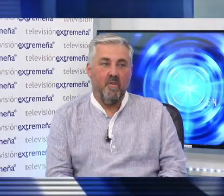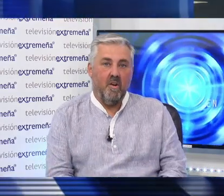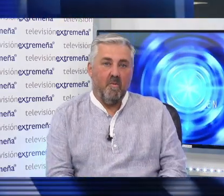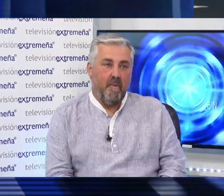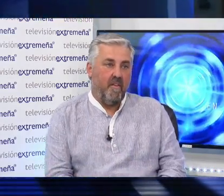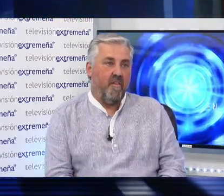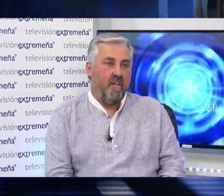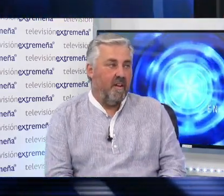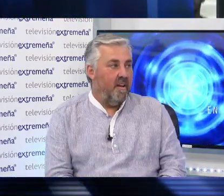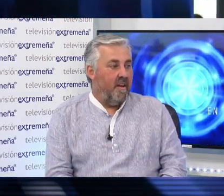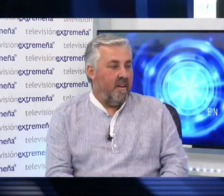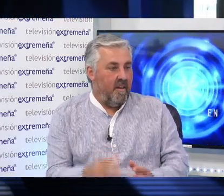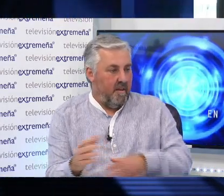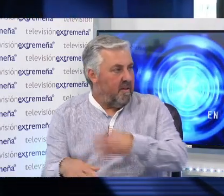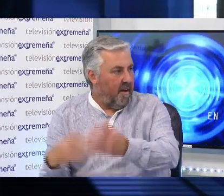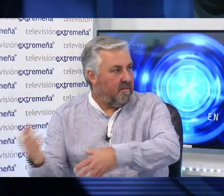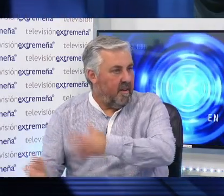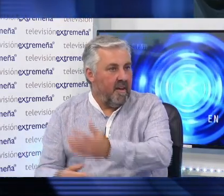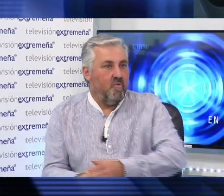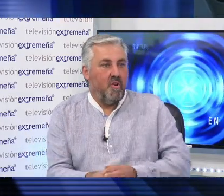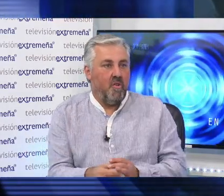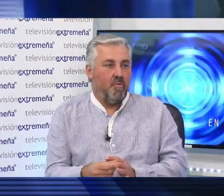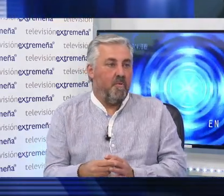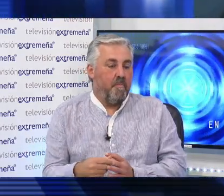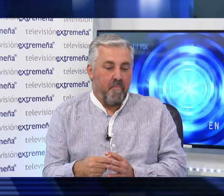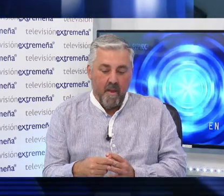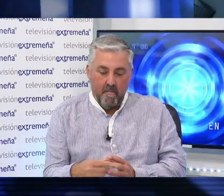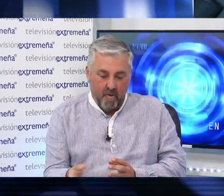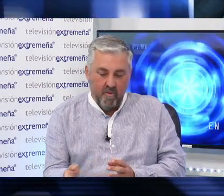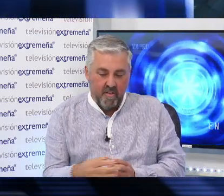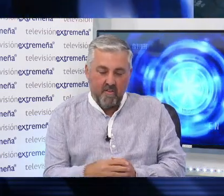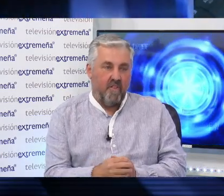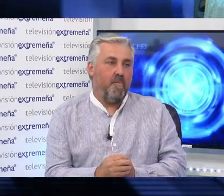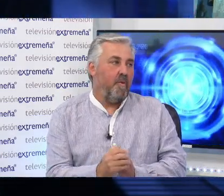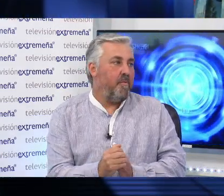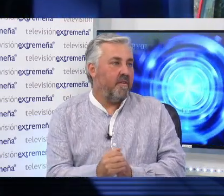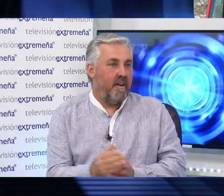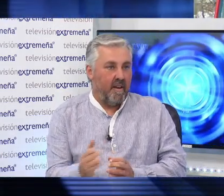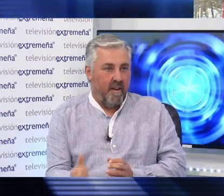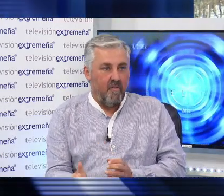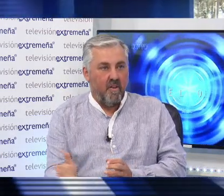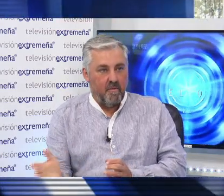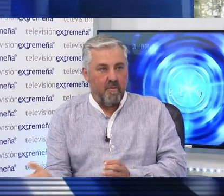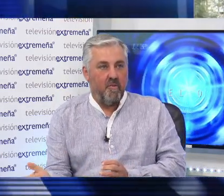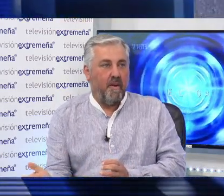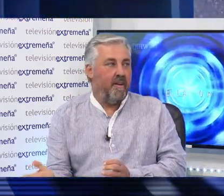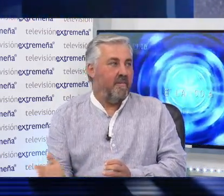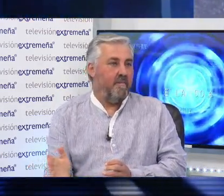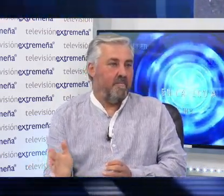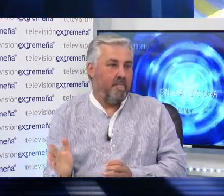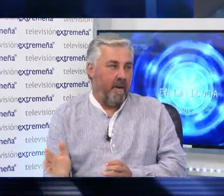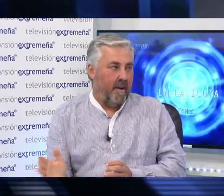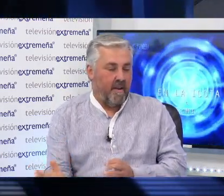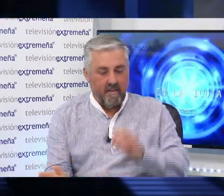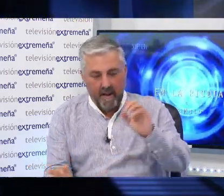está siendo más difícil y ya siguen usando el autobús. Pero yo insisto en eso, vamos a aprovechar que hay un 15% más